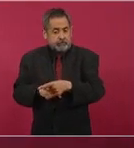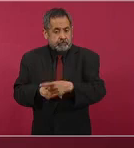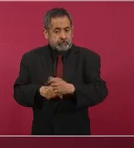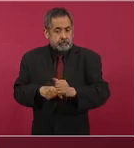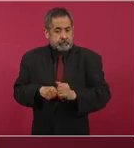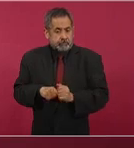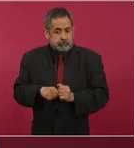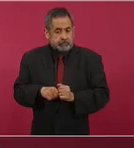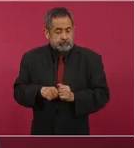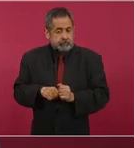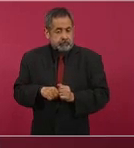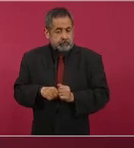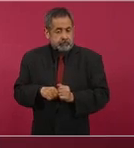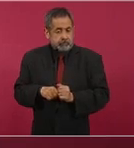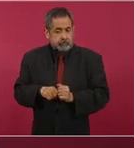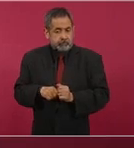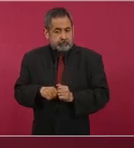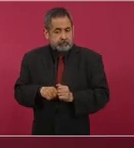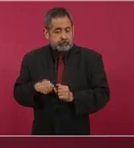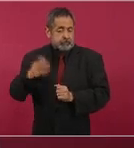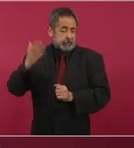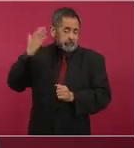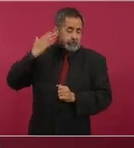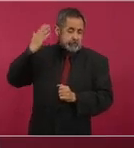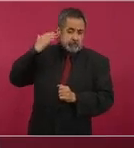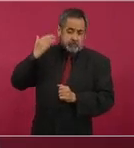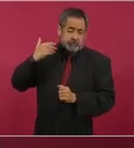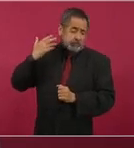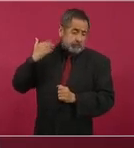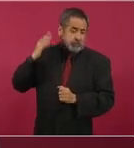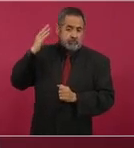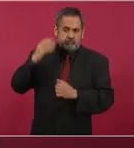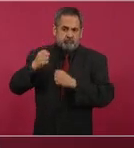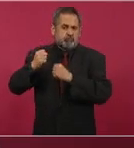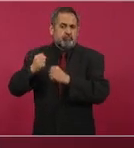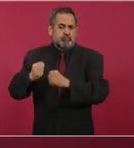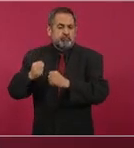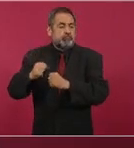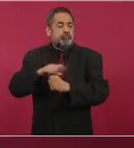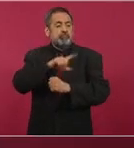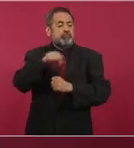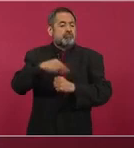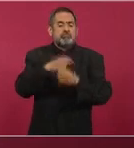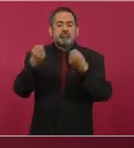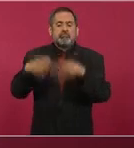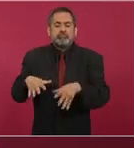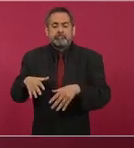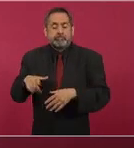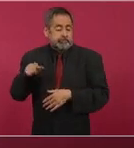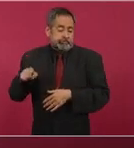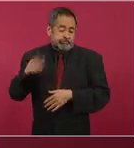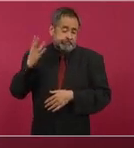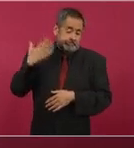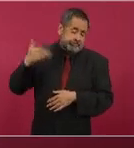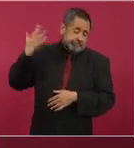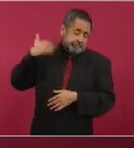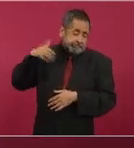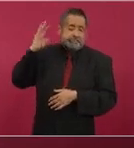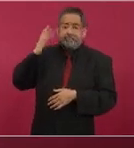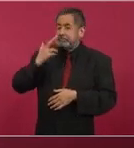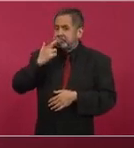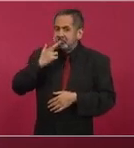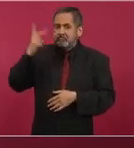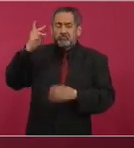muy consolidada era de las mejores industrias